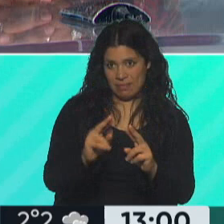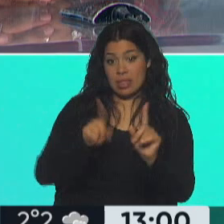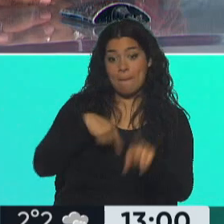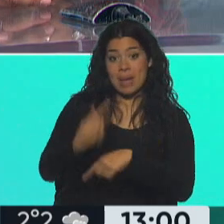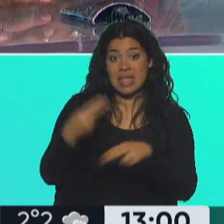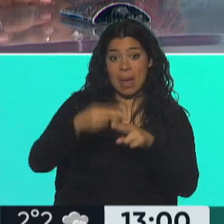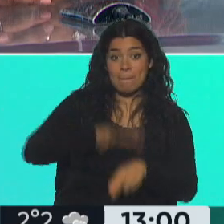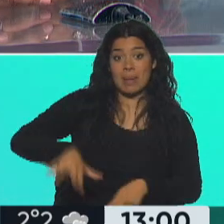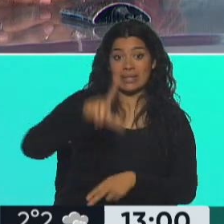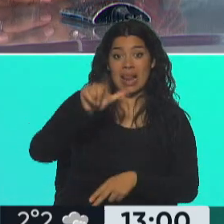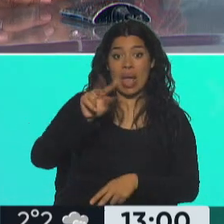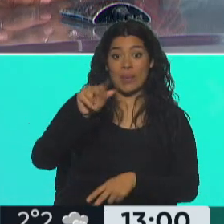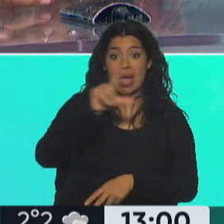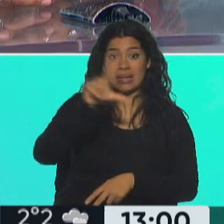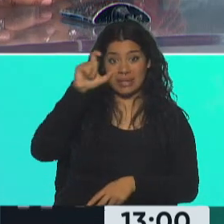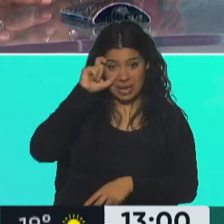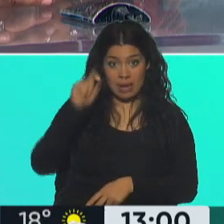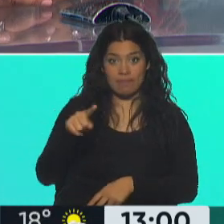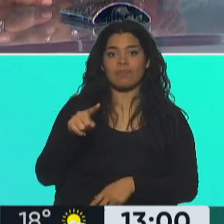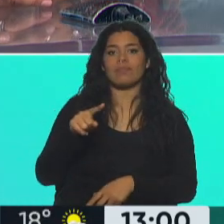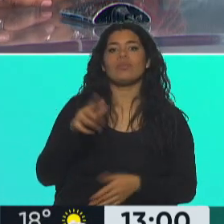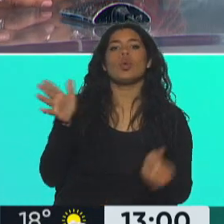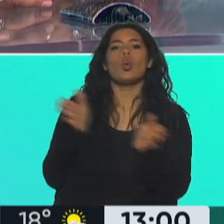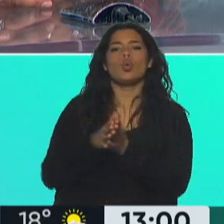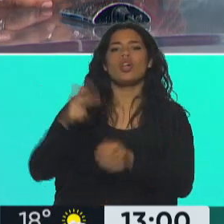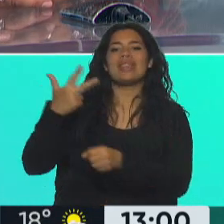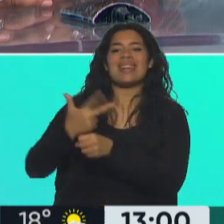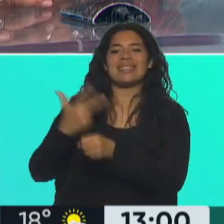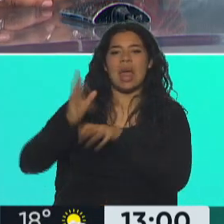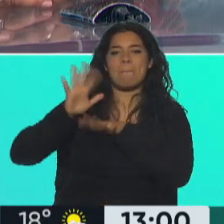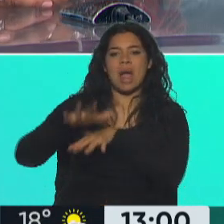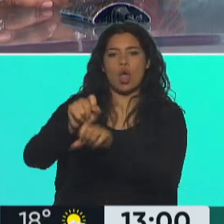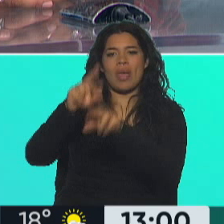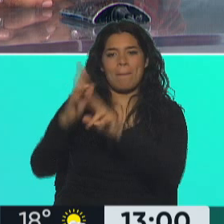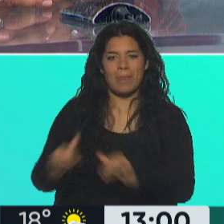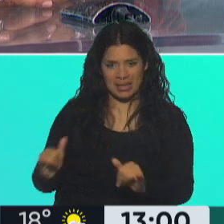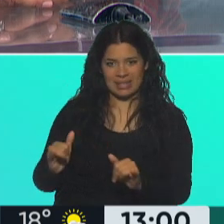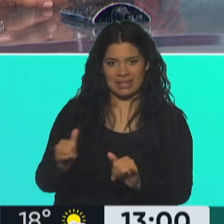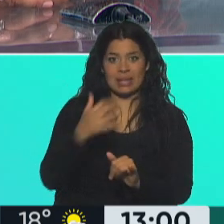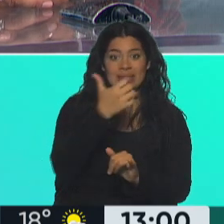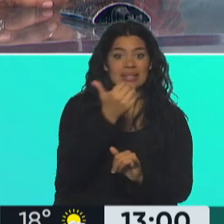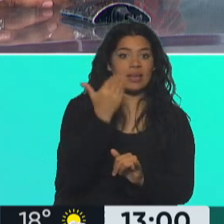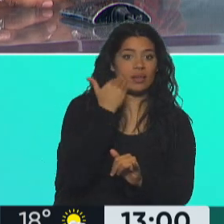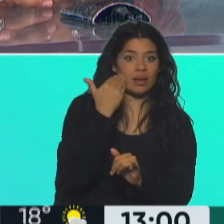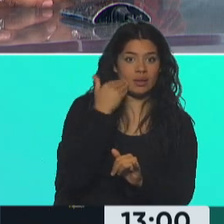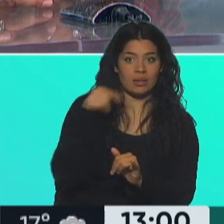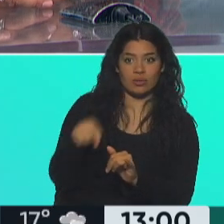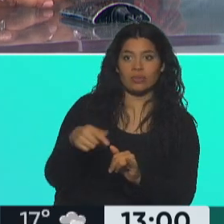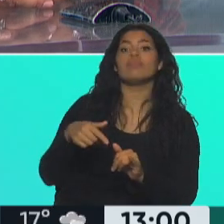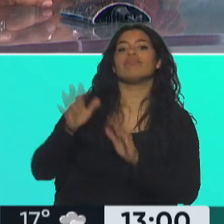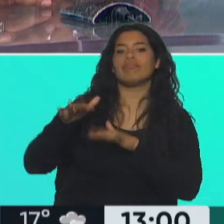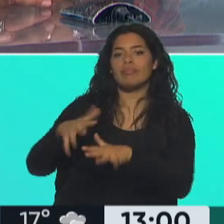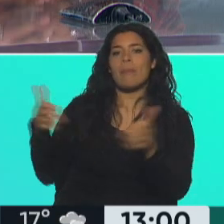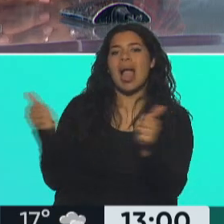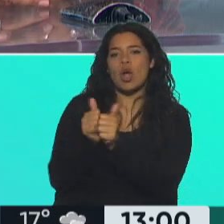Lavalle, en el contexto, junto al tercer malón de la paz, a las 6 de la tarde, acompañando a su hija, Anai Frites, al director de cine,